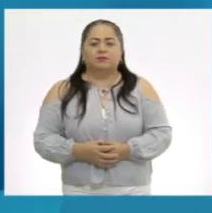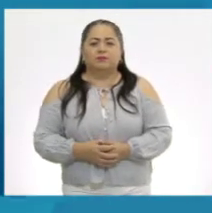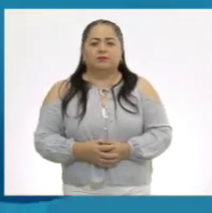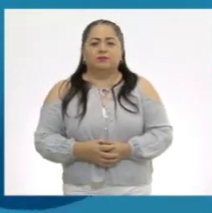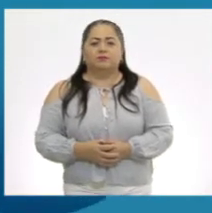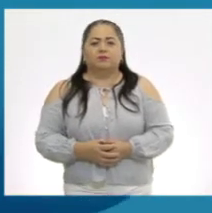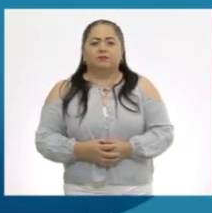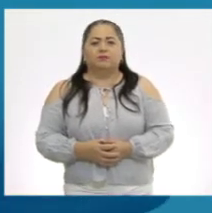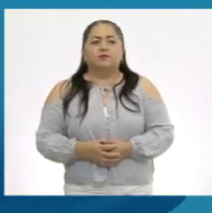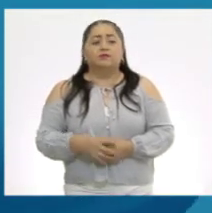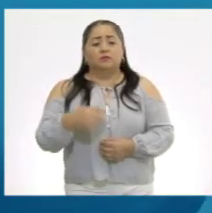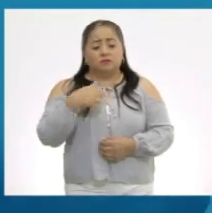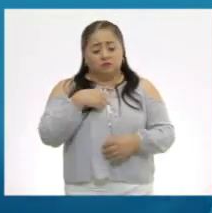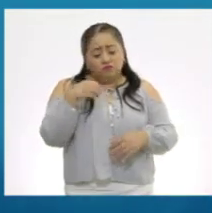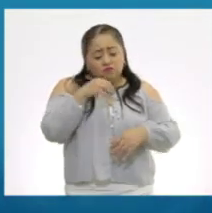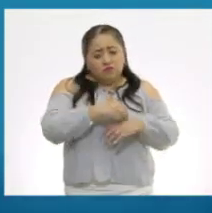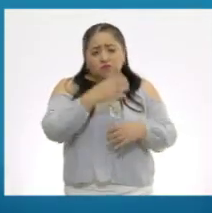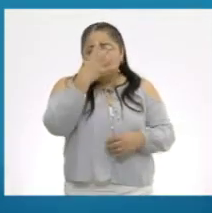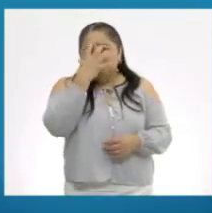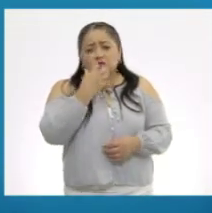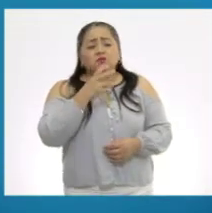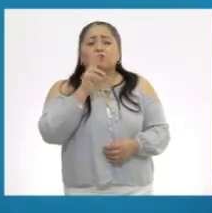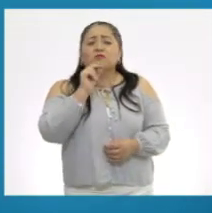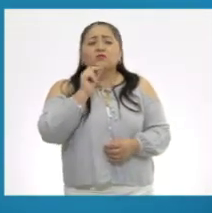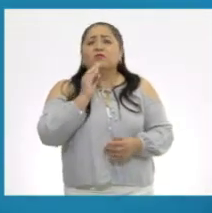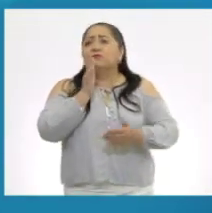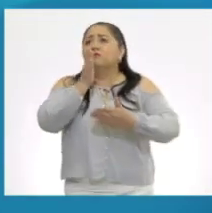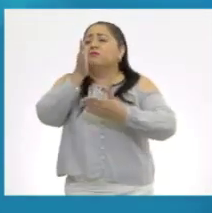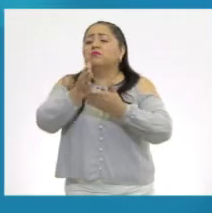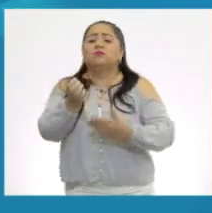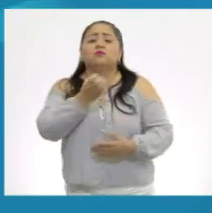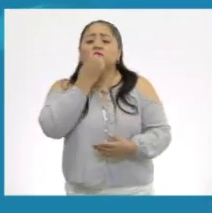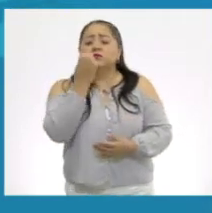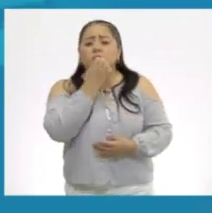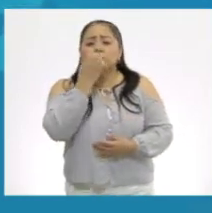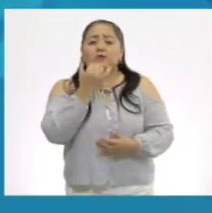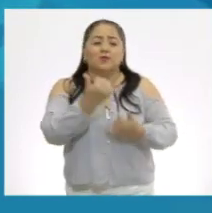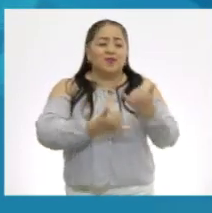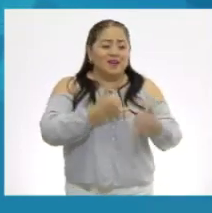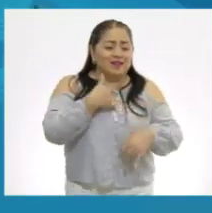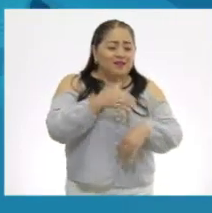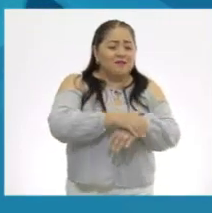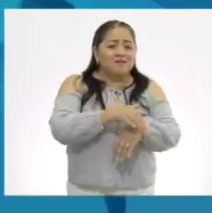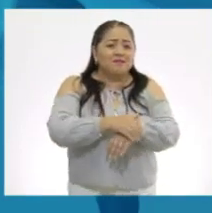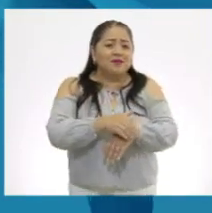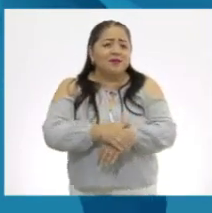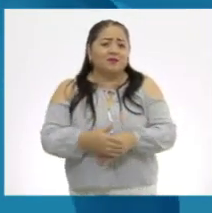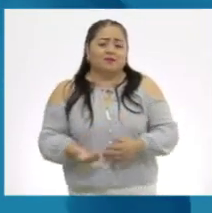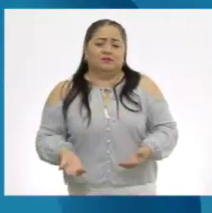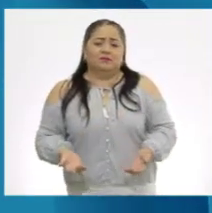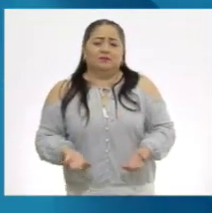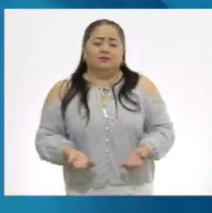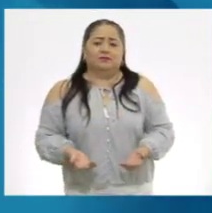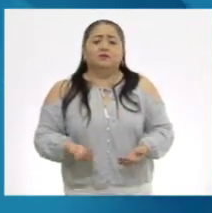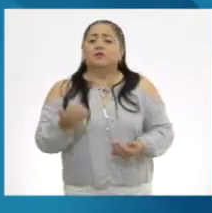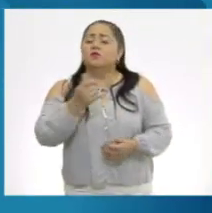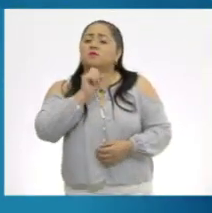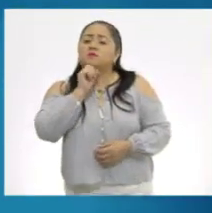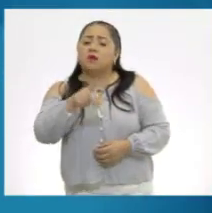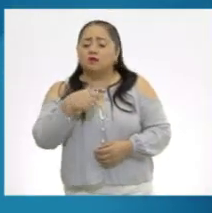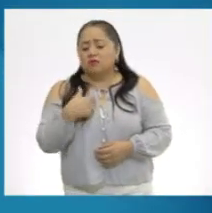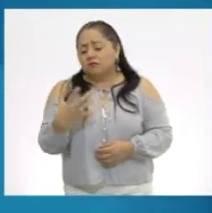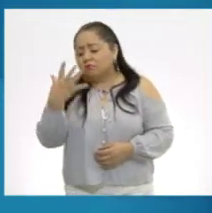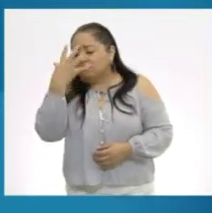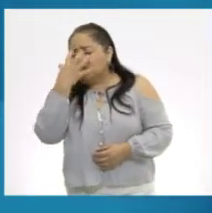Me pone triste no ir a la escuela ni jugar con mis amigos. También me pone